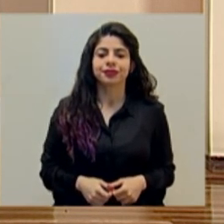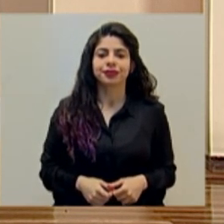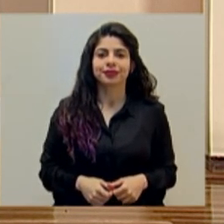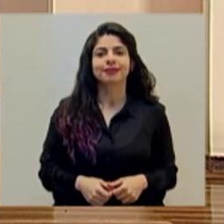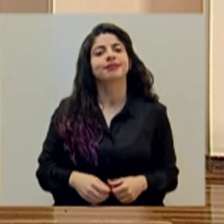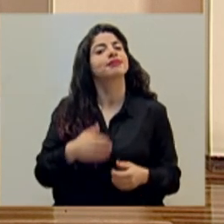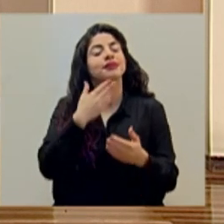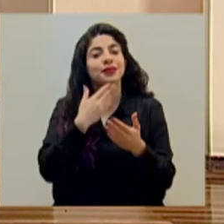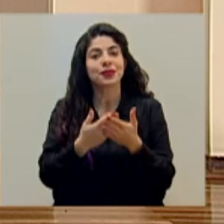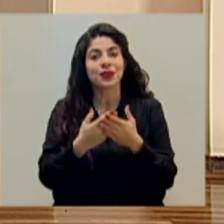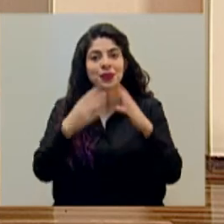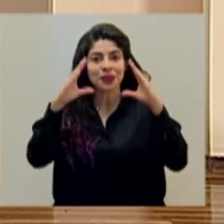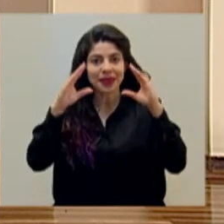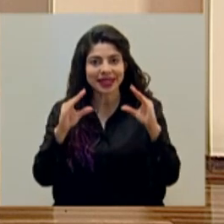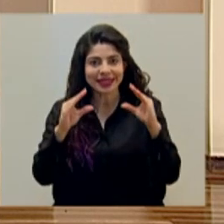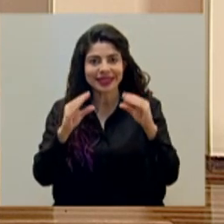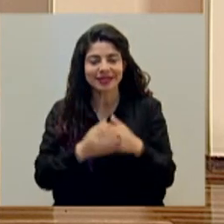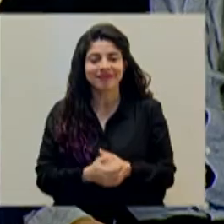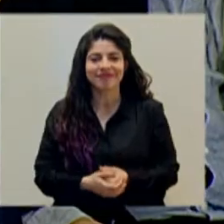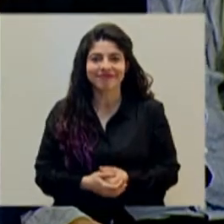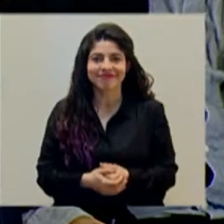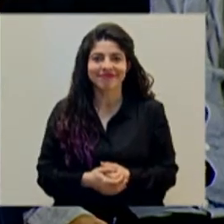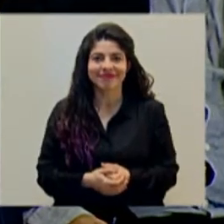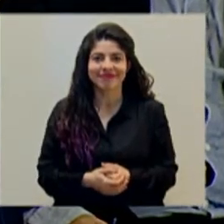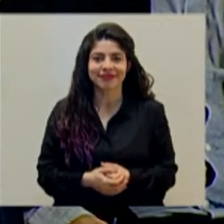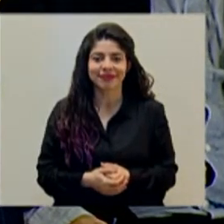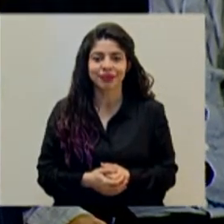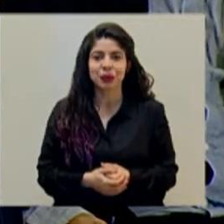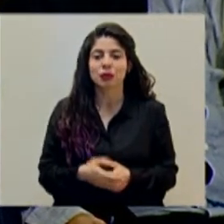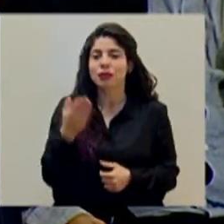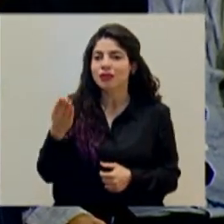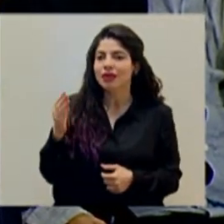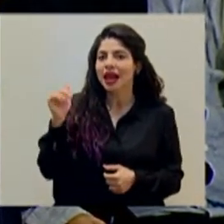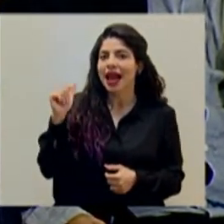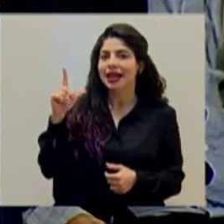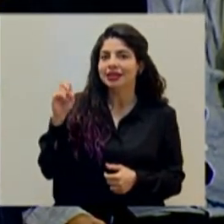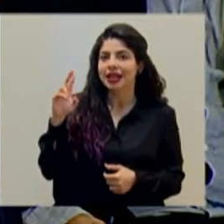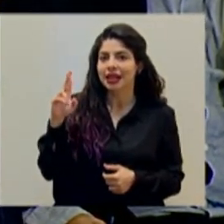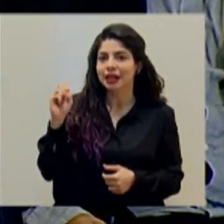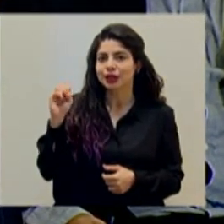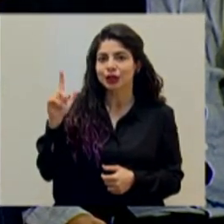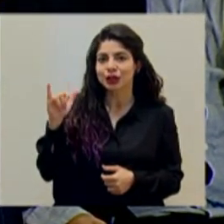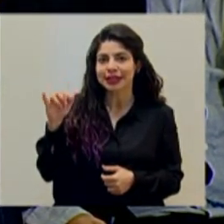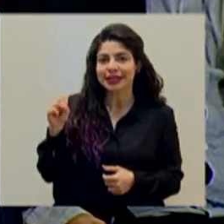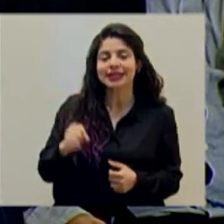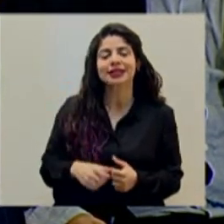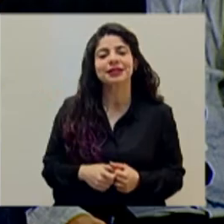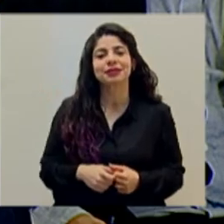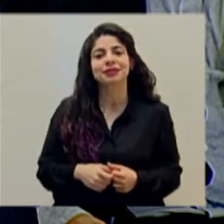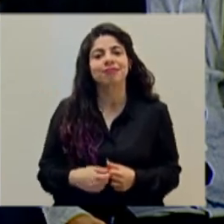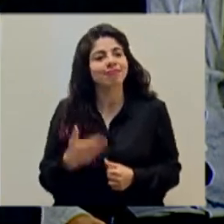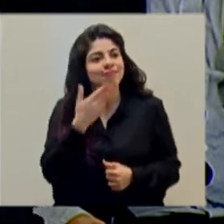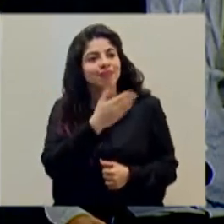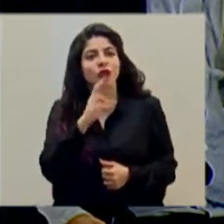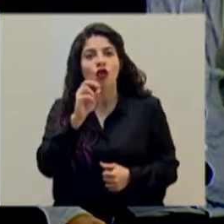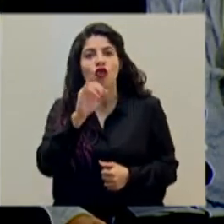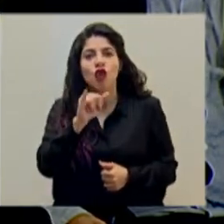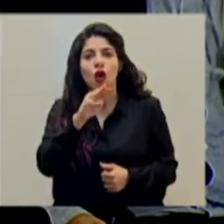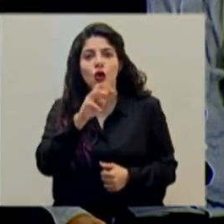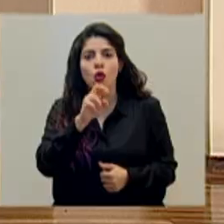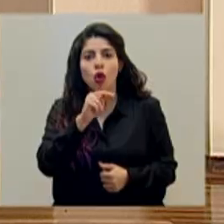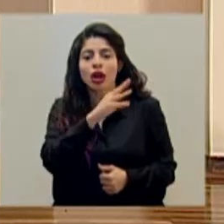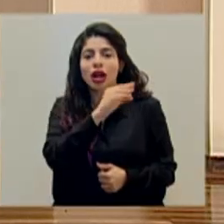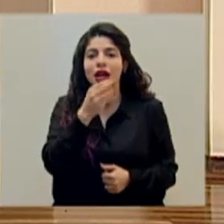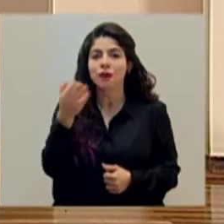Muy buenas tardes a don Alexander Solís, a don Roy Wong y a don Roberto